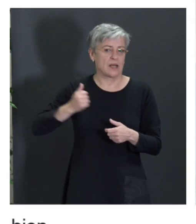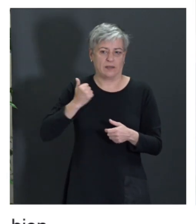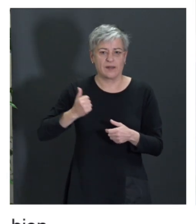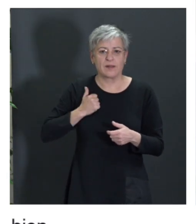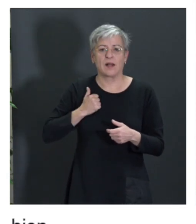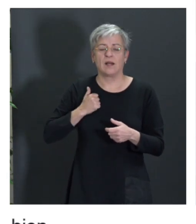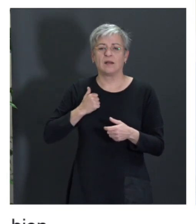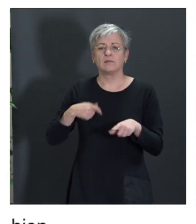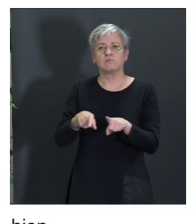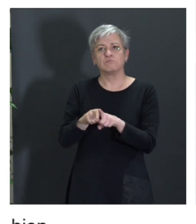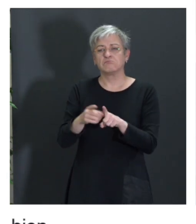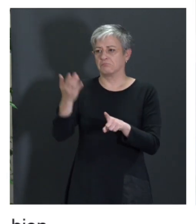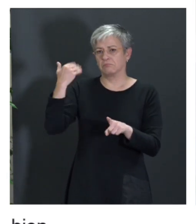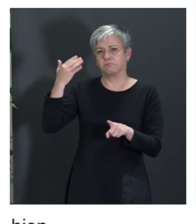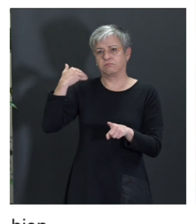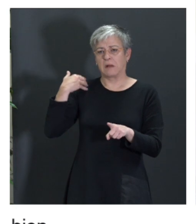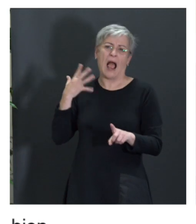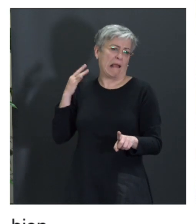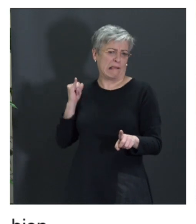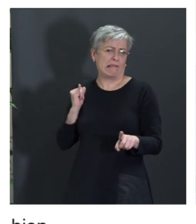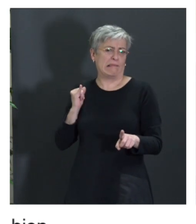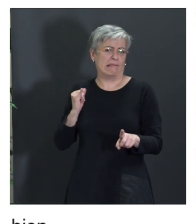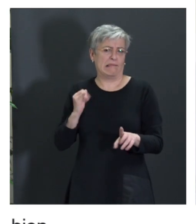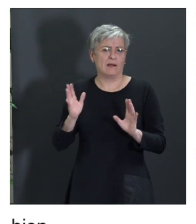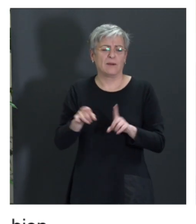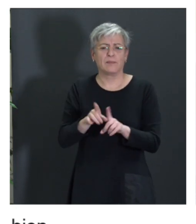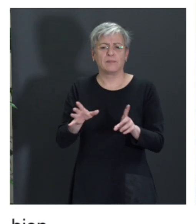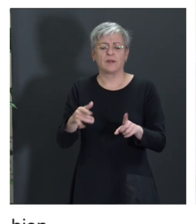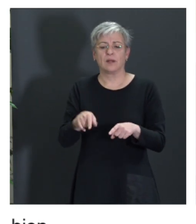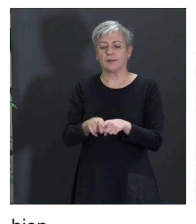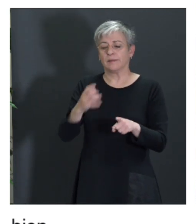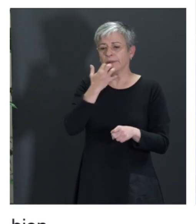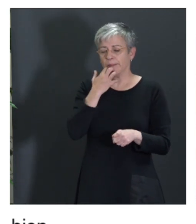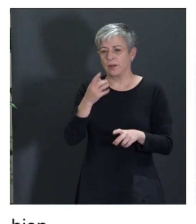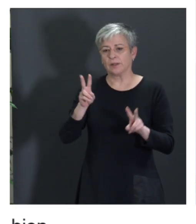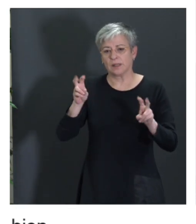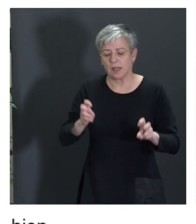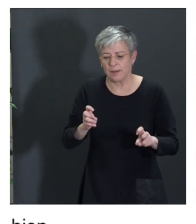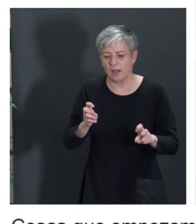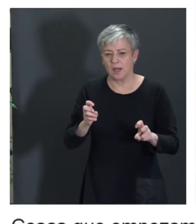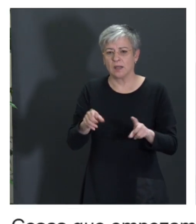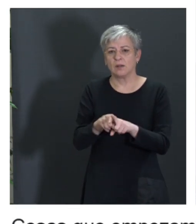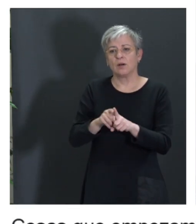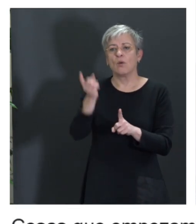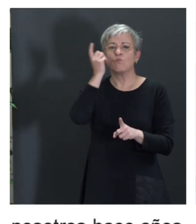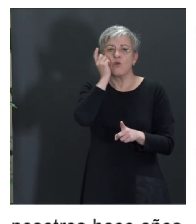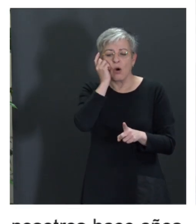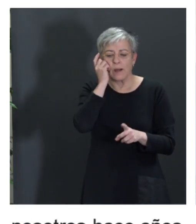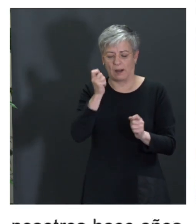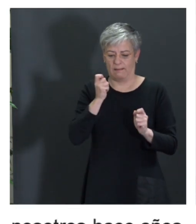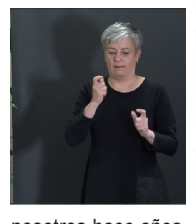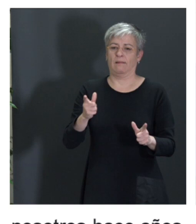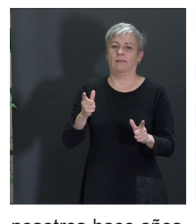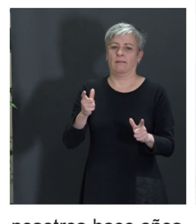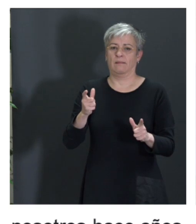ya años. Pues, por ejemplo, todo el tema móvil. Yo enseguida me di cuenta de que muchas personas con discapacidad y para